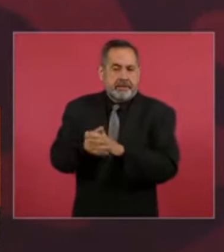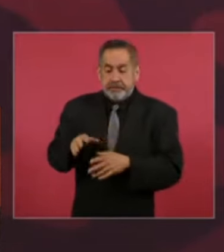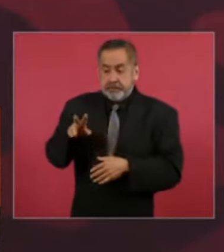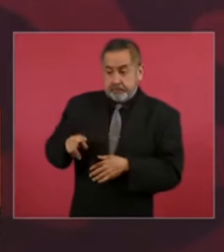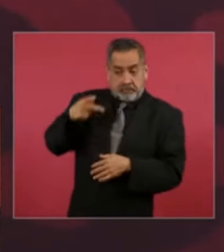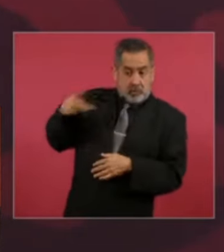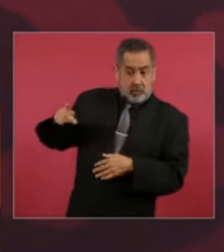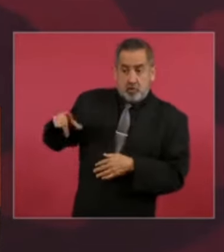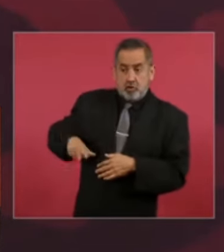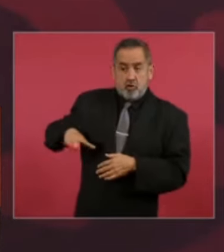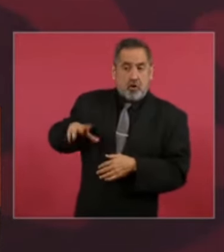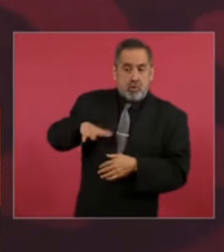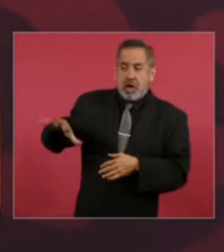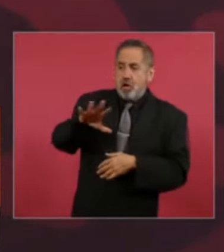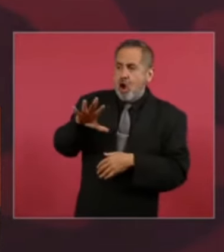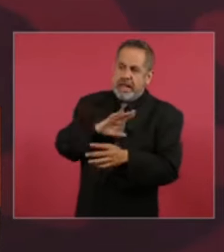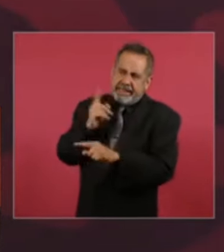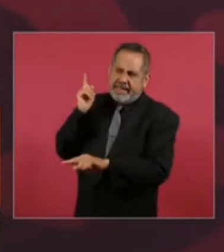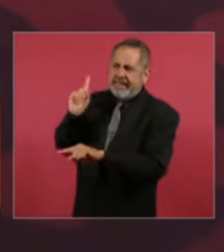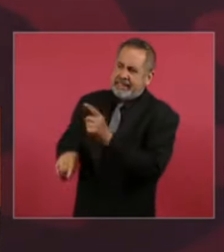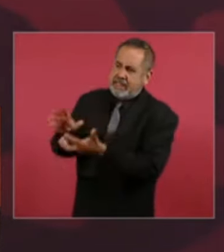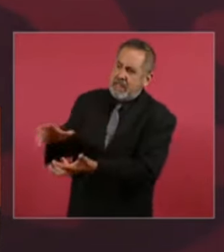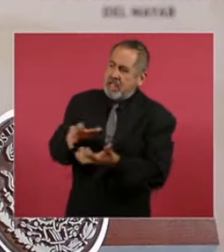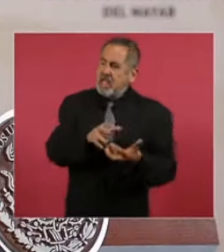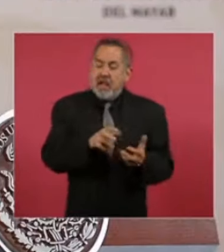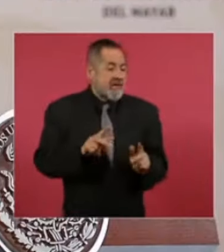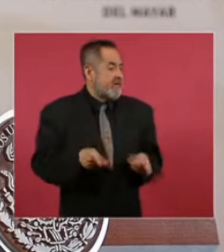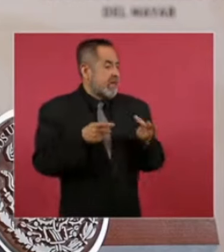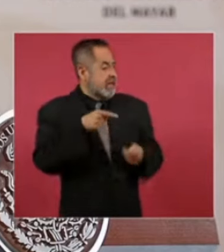privado así se define en el diccionario